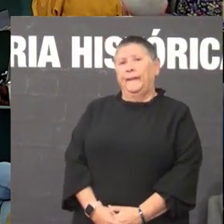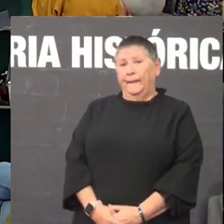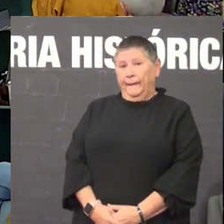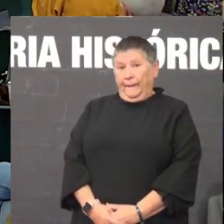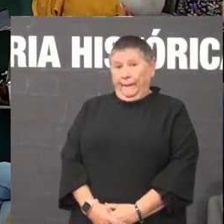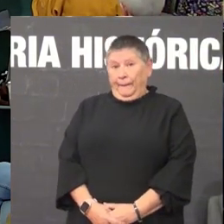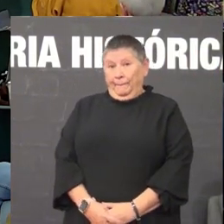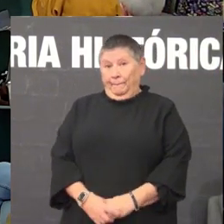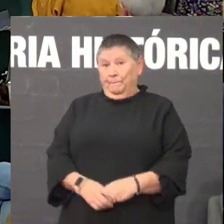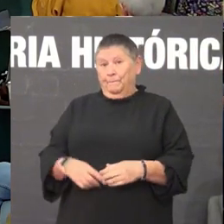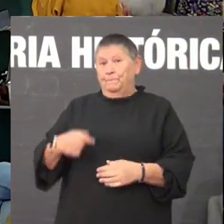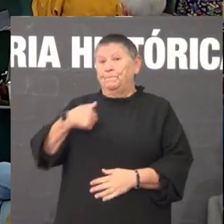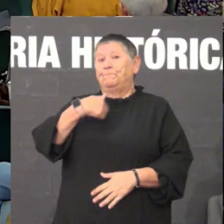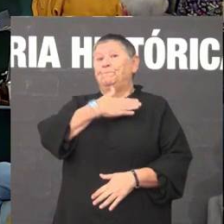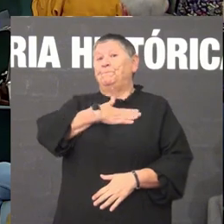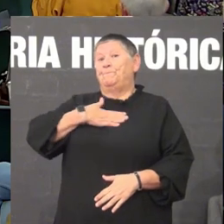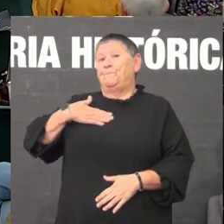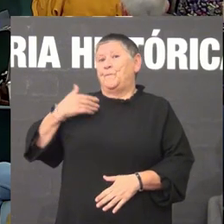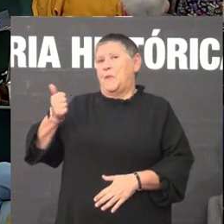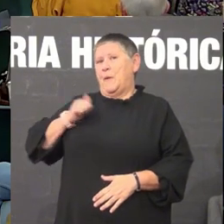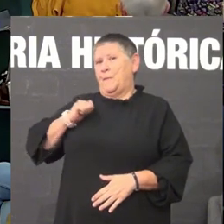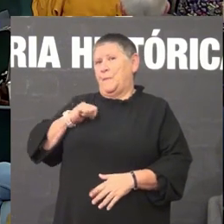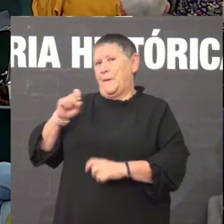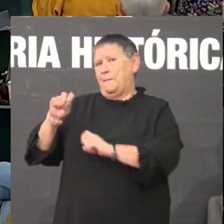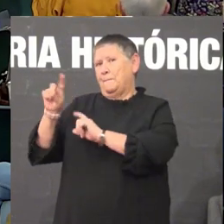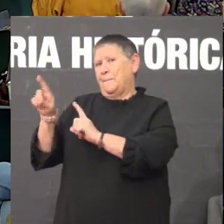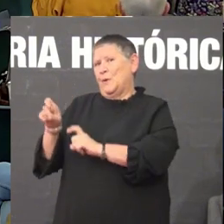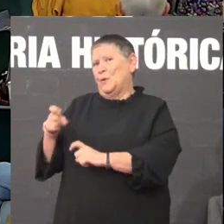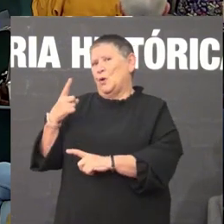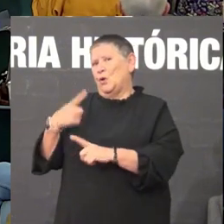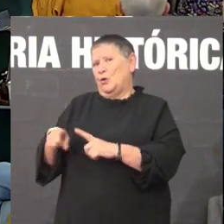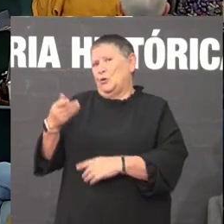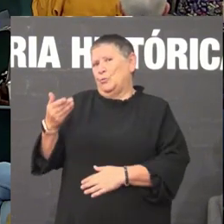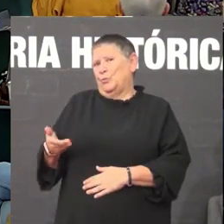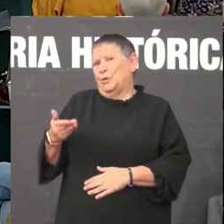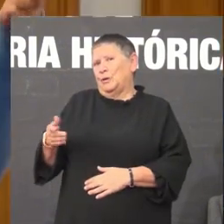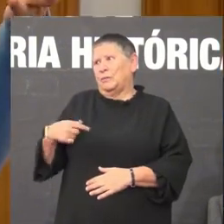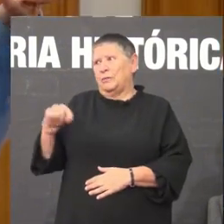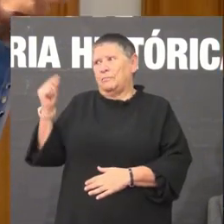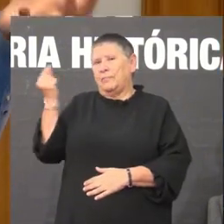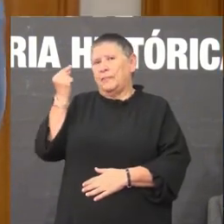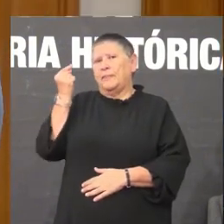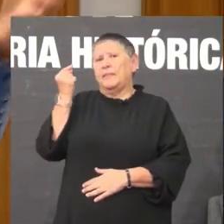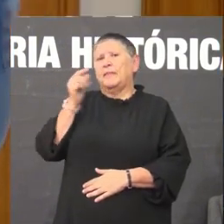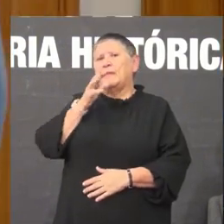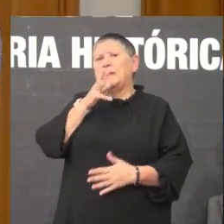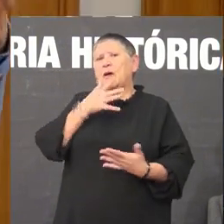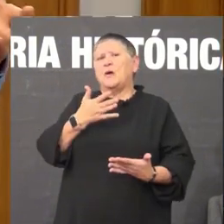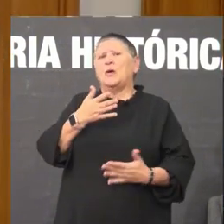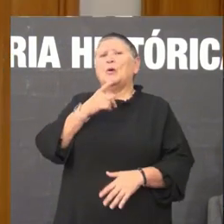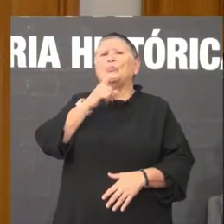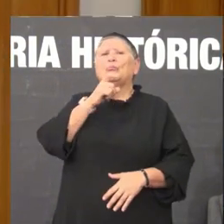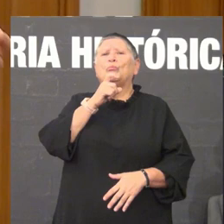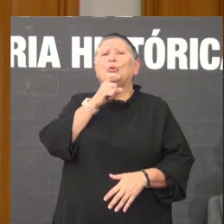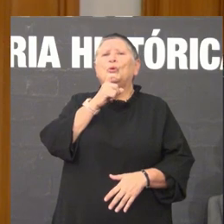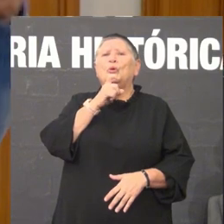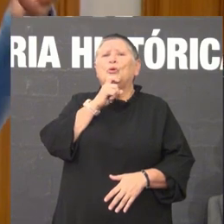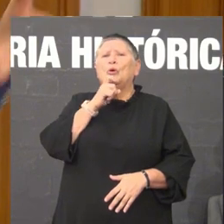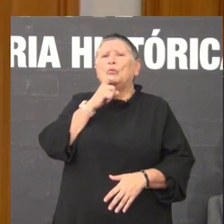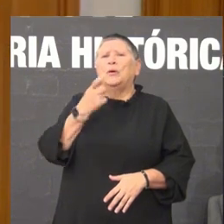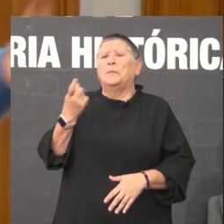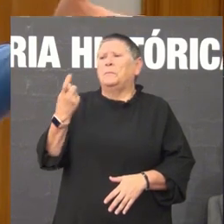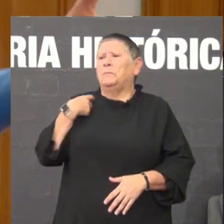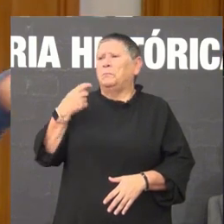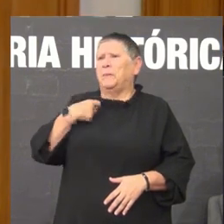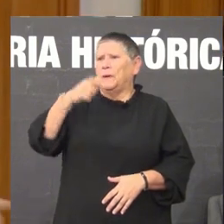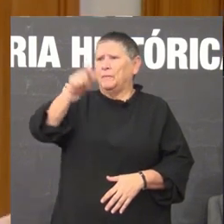Carlos gostaria me aproveitar para preguntarse por unha cousa importante que estaba desfalando agora pois de como se perden falantes que en